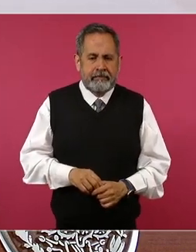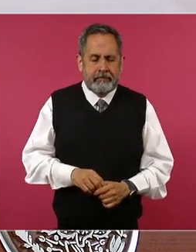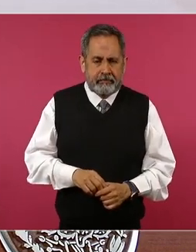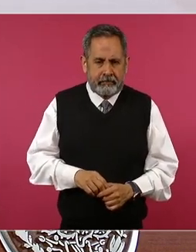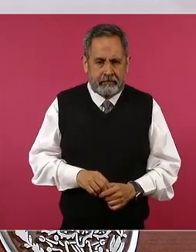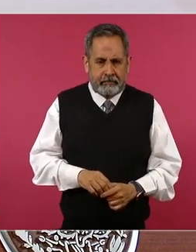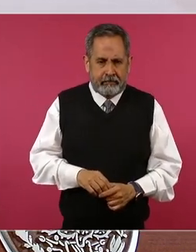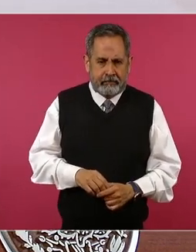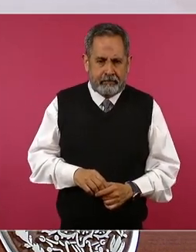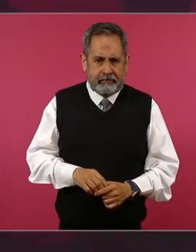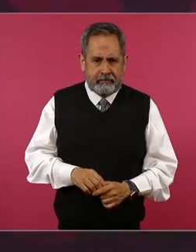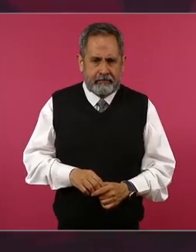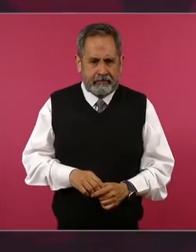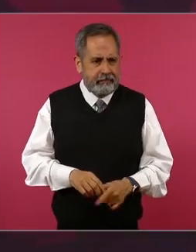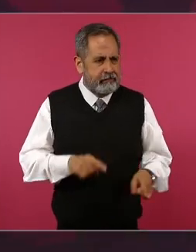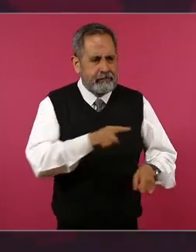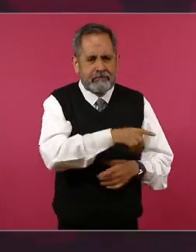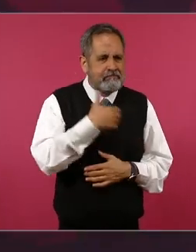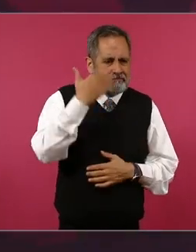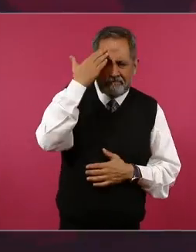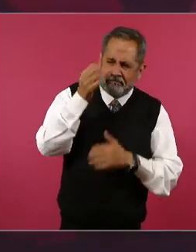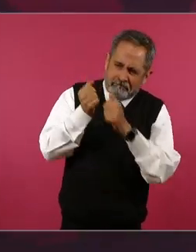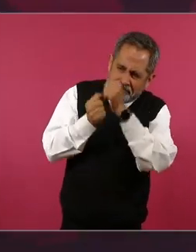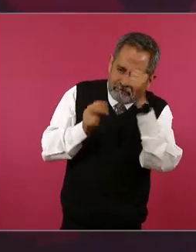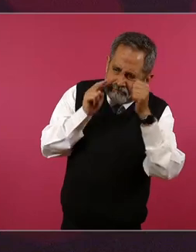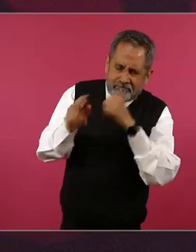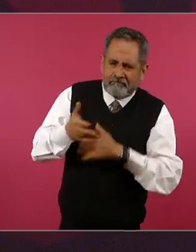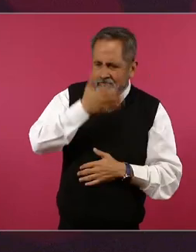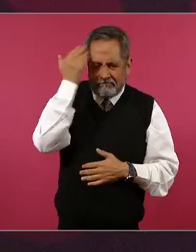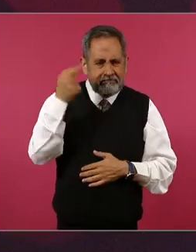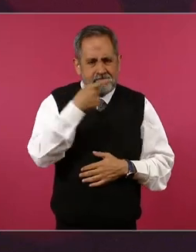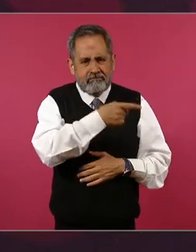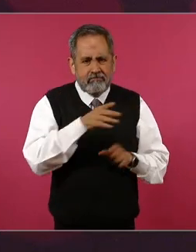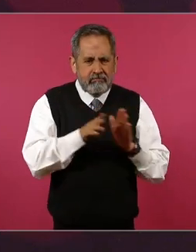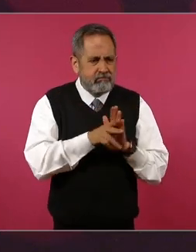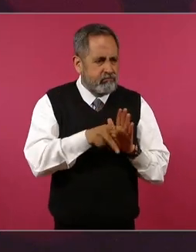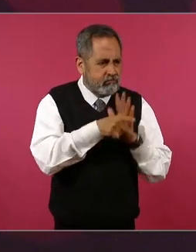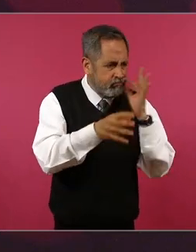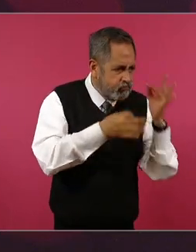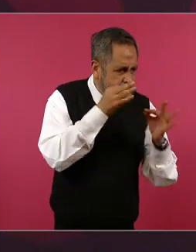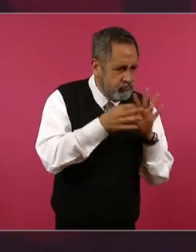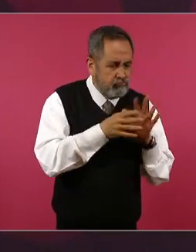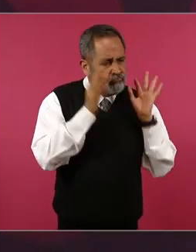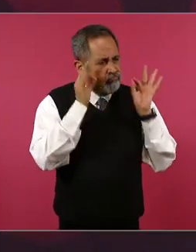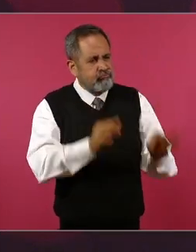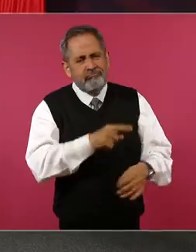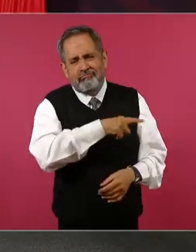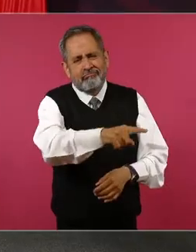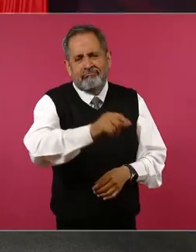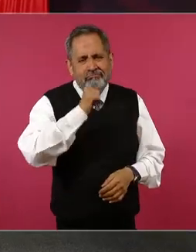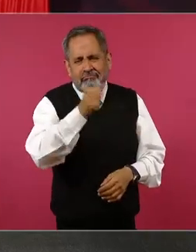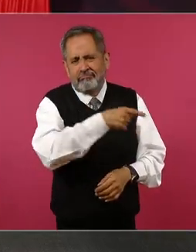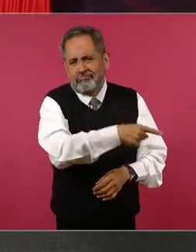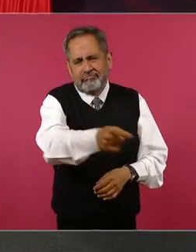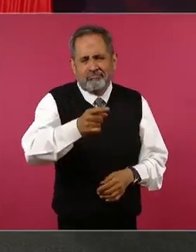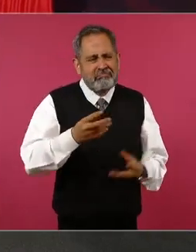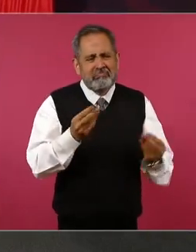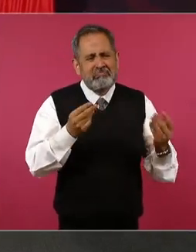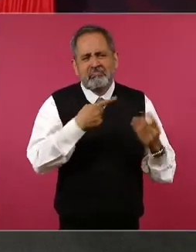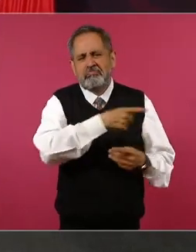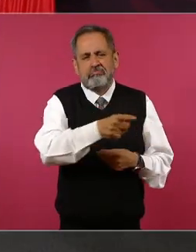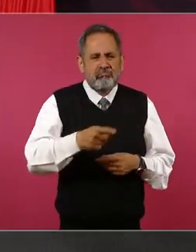el oficio noble del periodismo de muchos